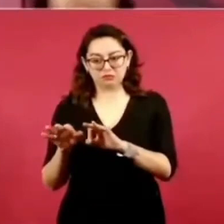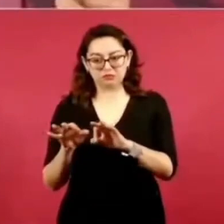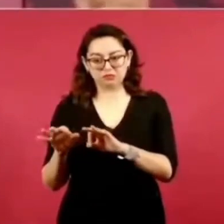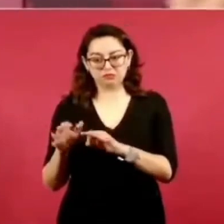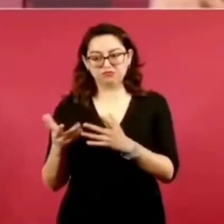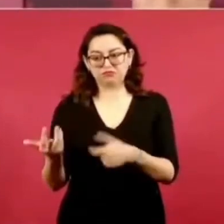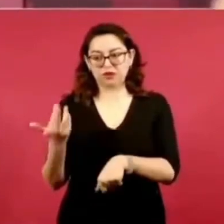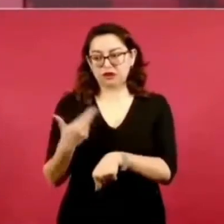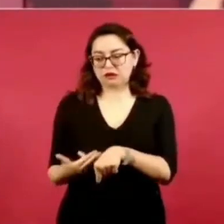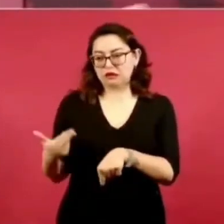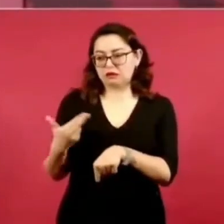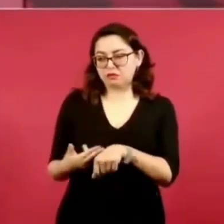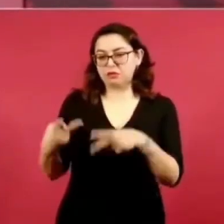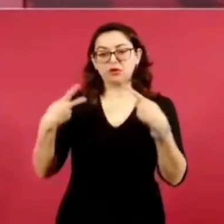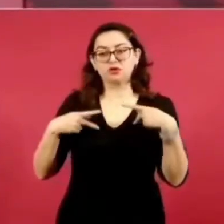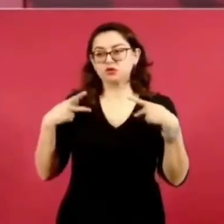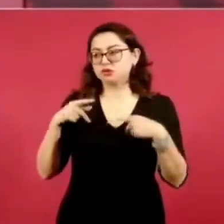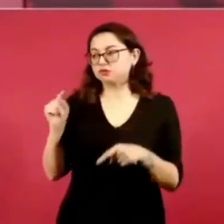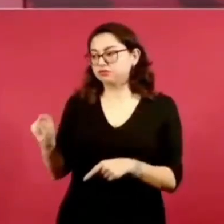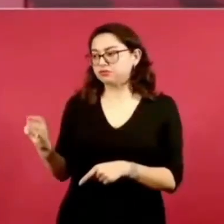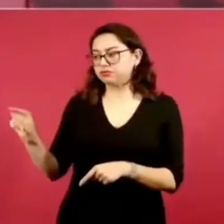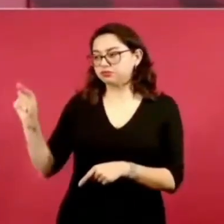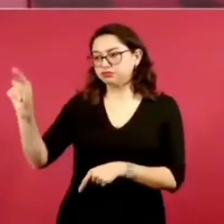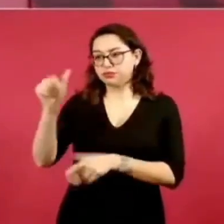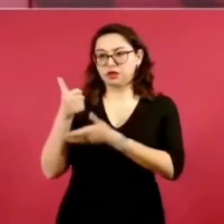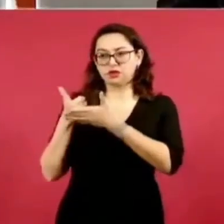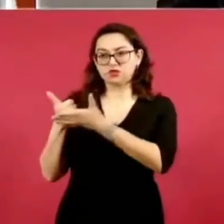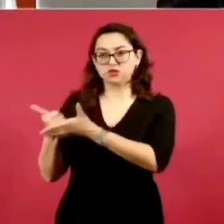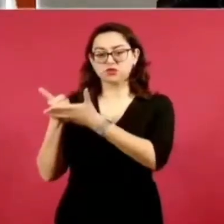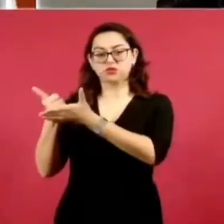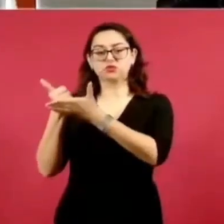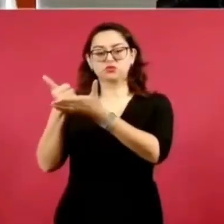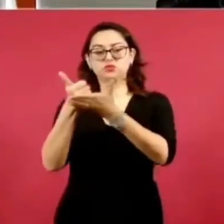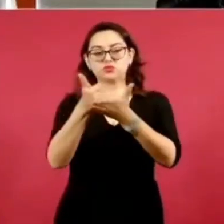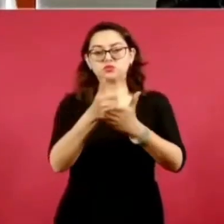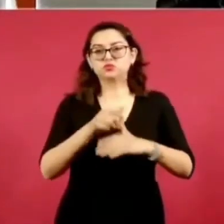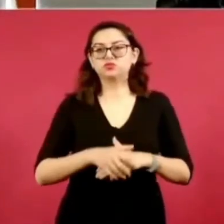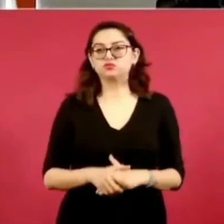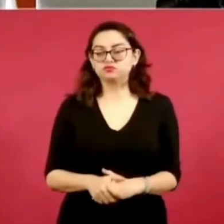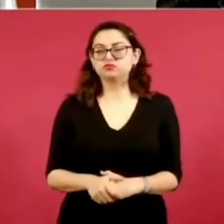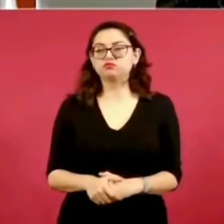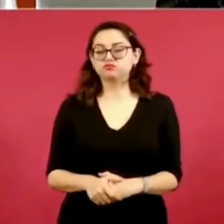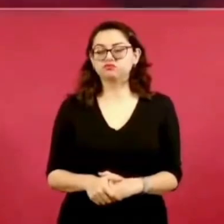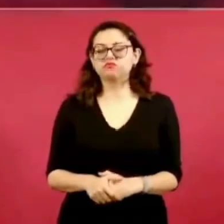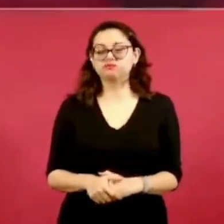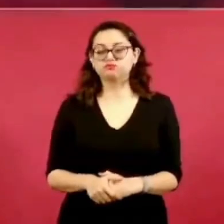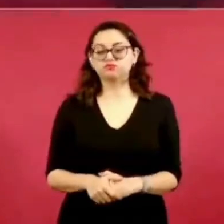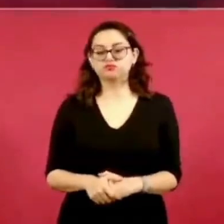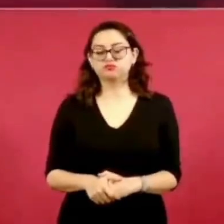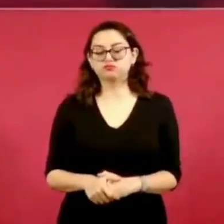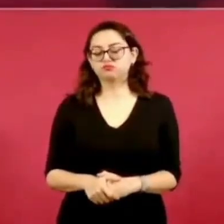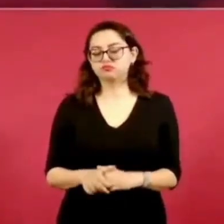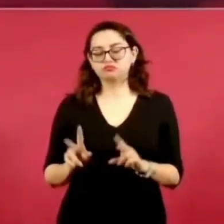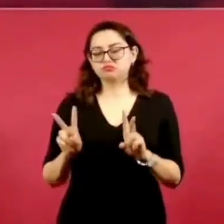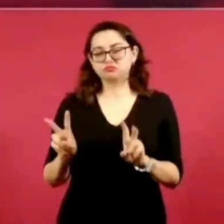ayudar a gente en sus asuntos,